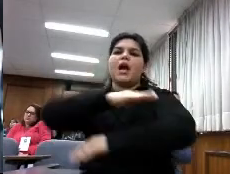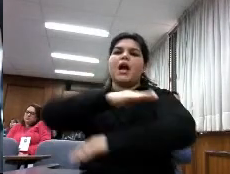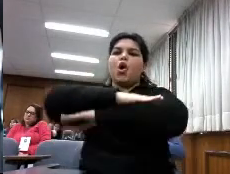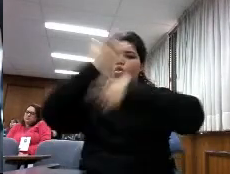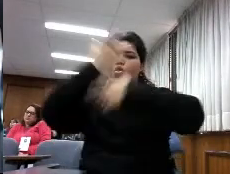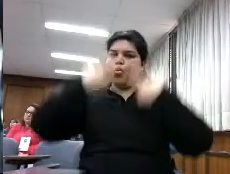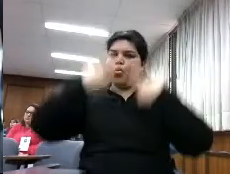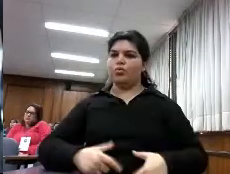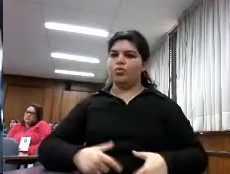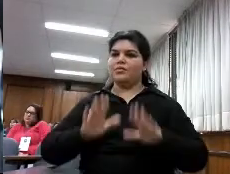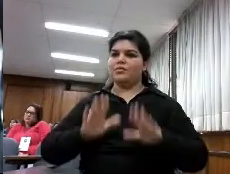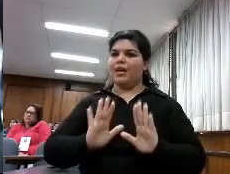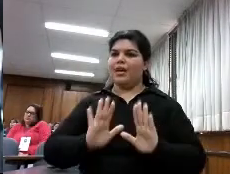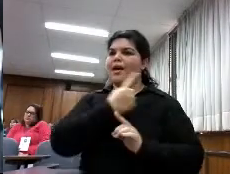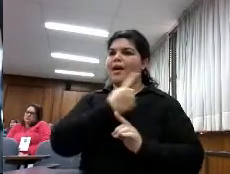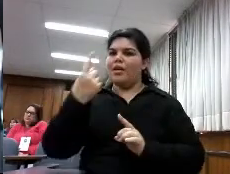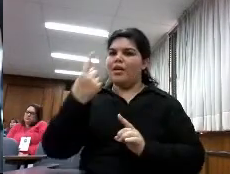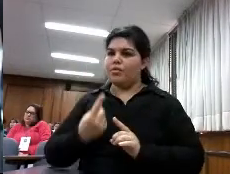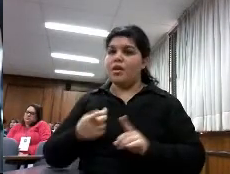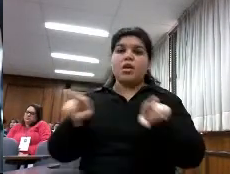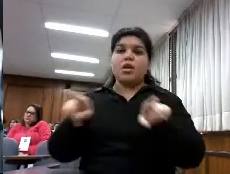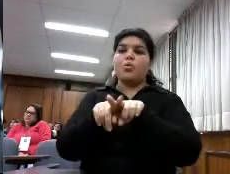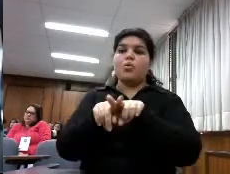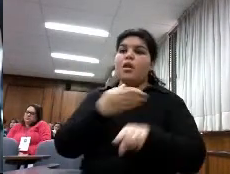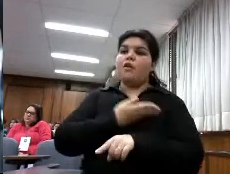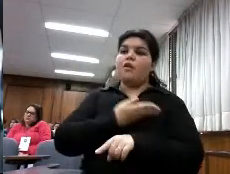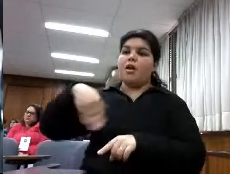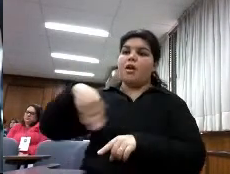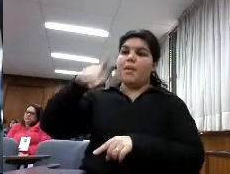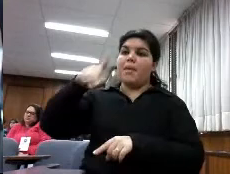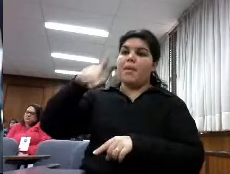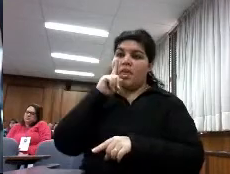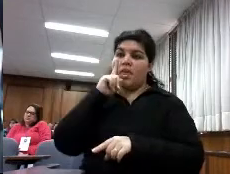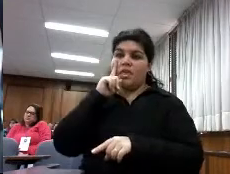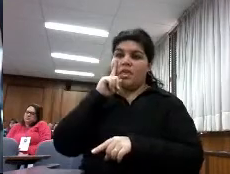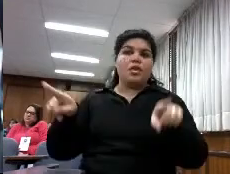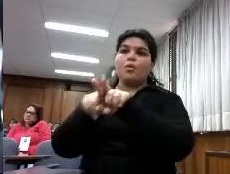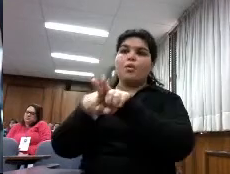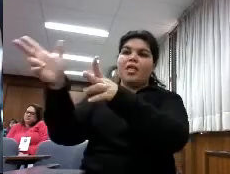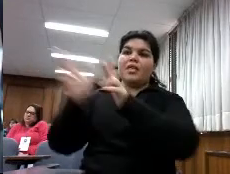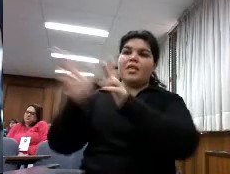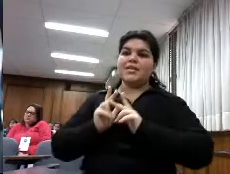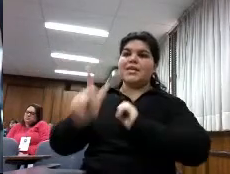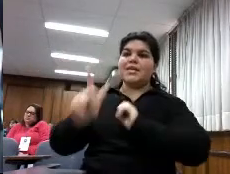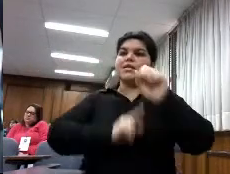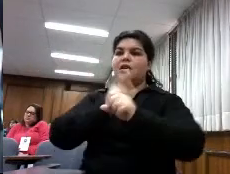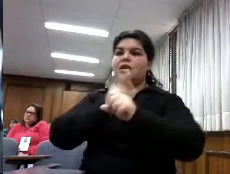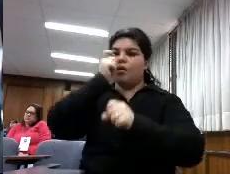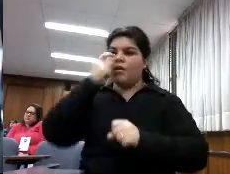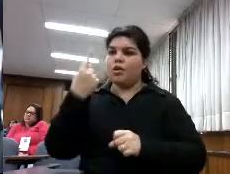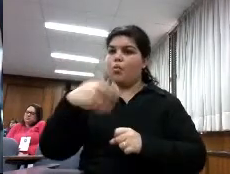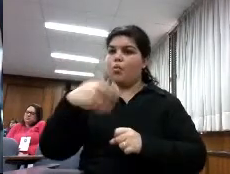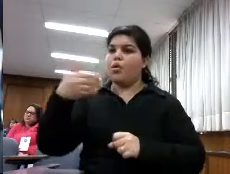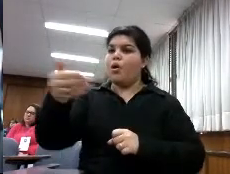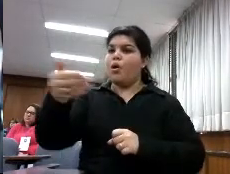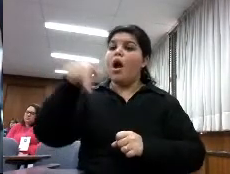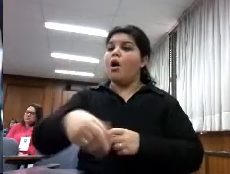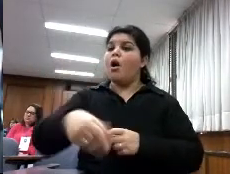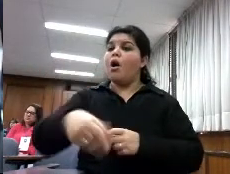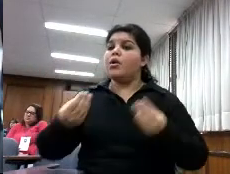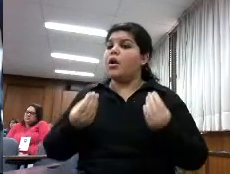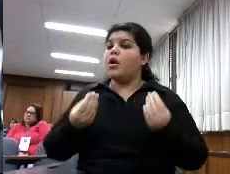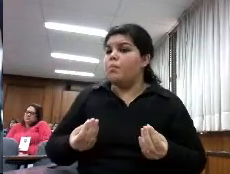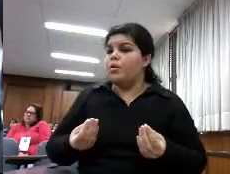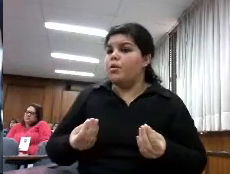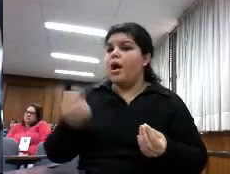ha dicho el Fondo Monetario Internacional la riqueza del siglo XXI ahora mismo ya no es las